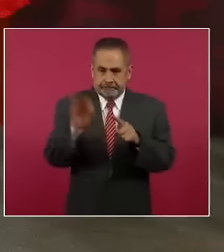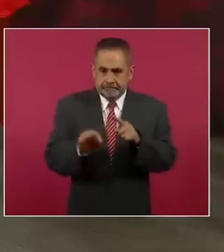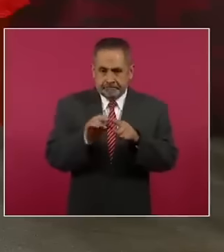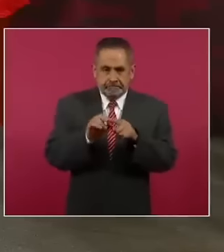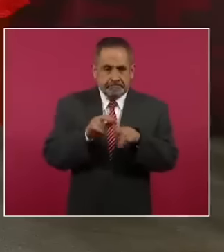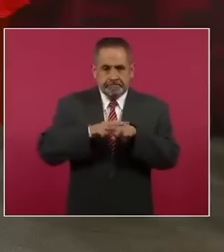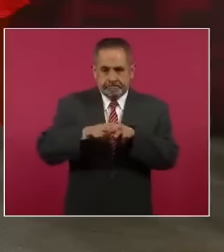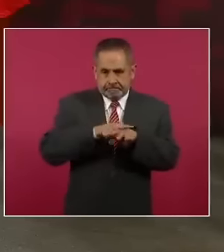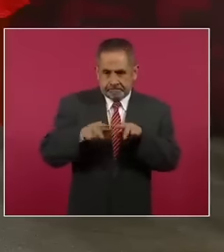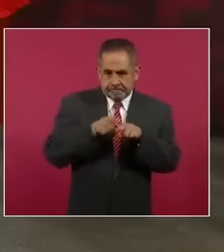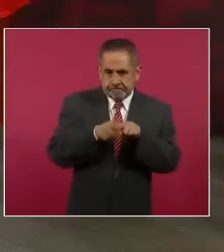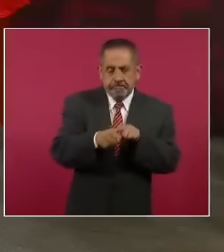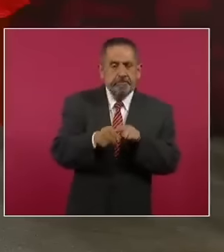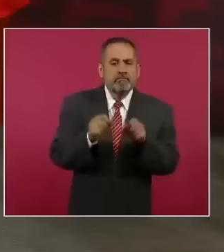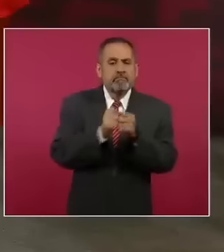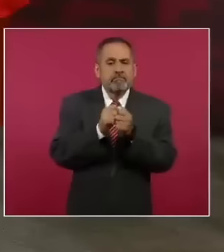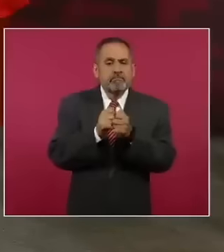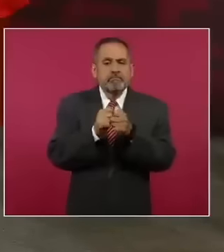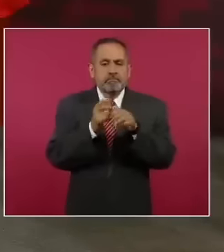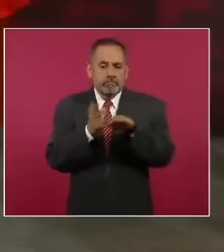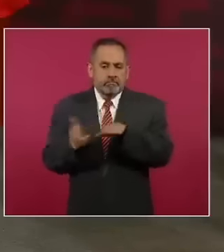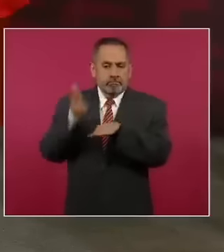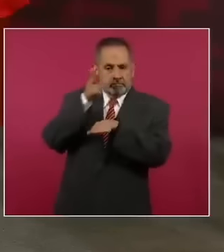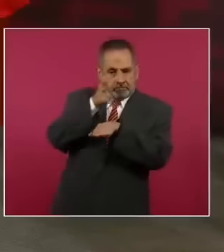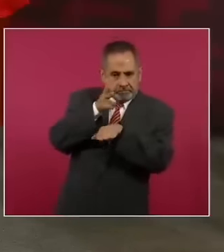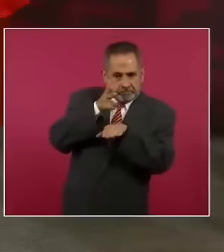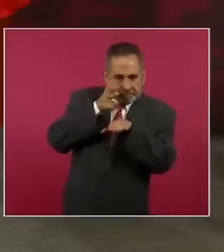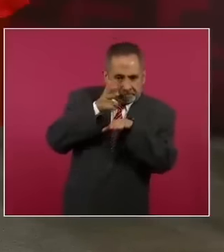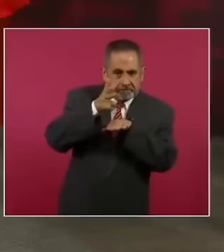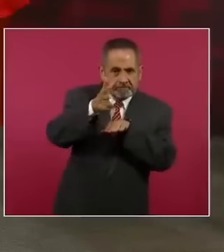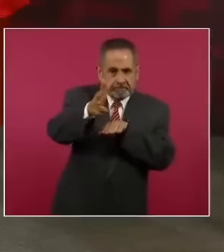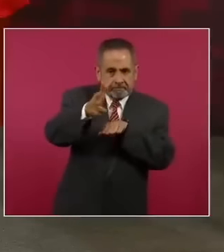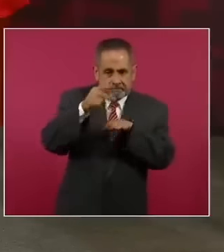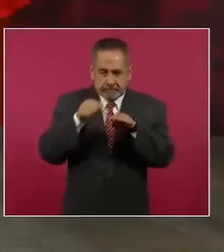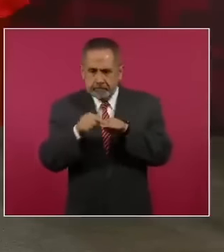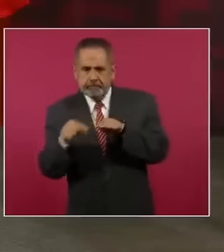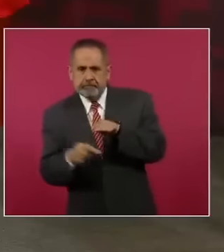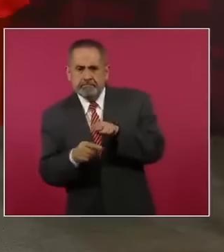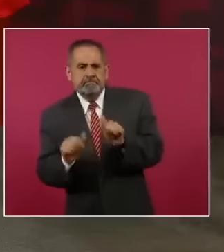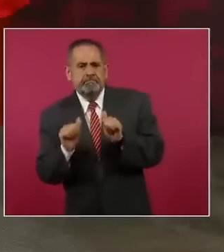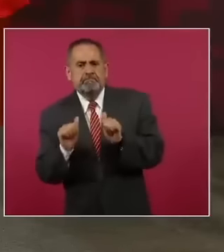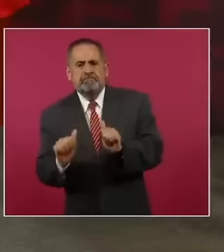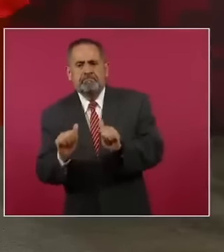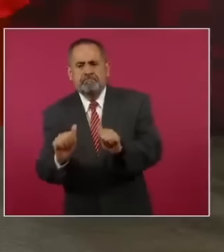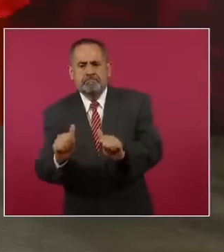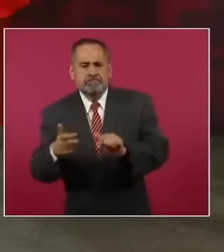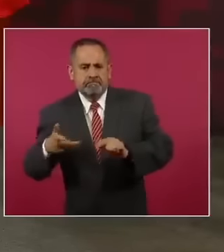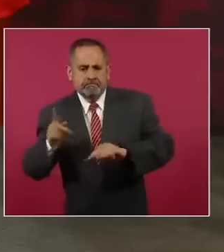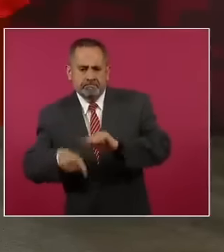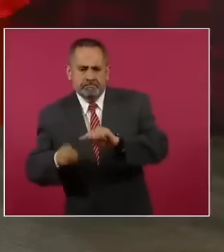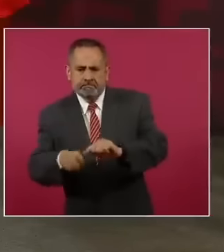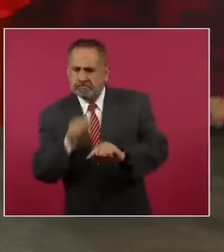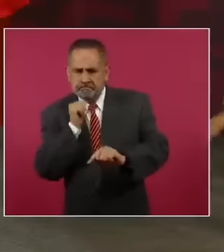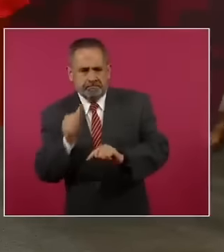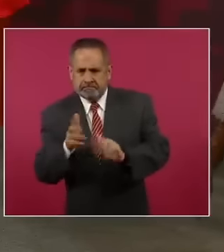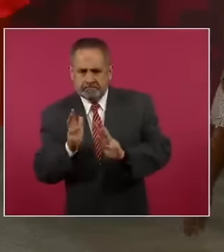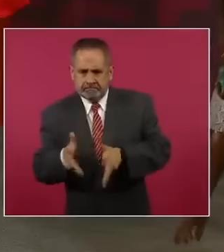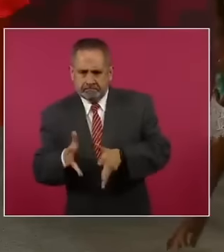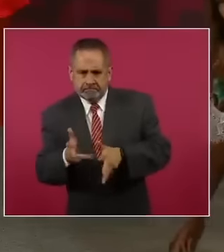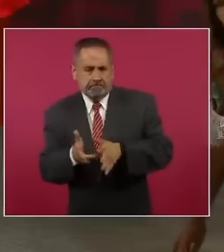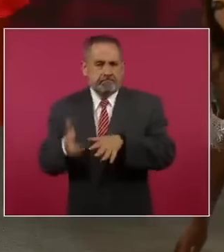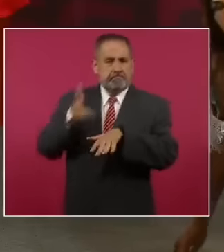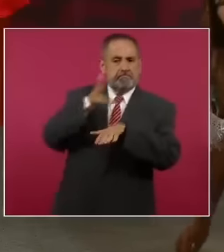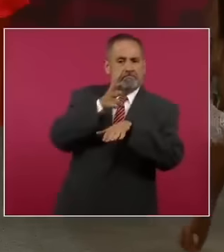va en viaducto, es decir, va elevada precisamente para proteger, como se ha dicho antes, todos los elementos